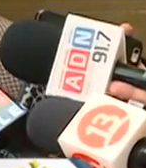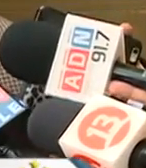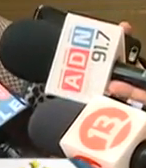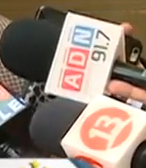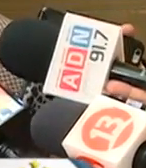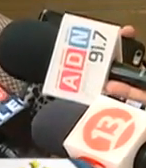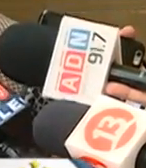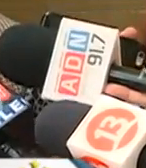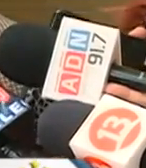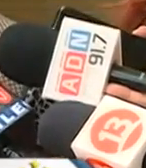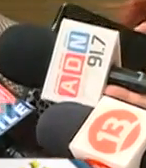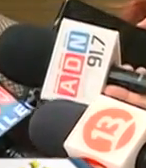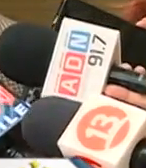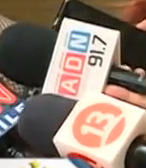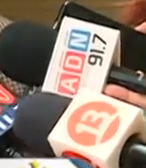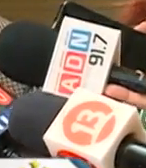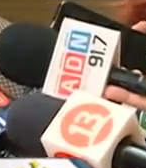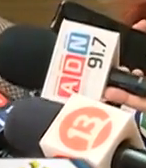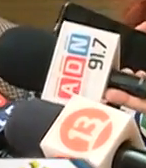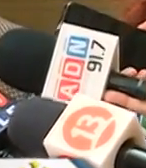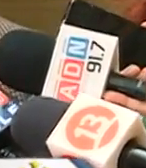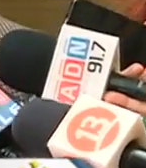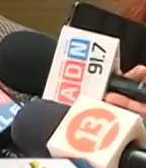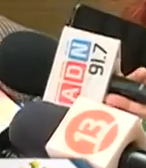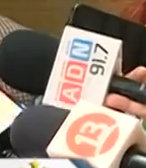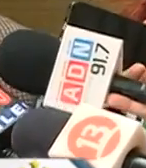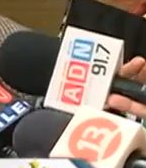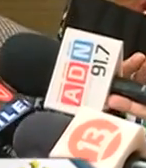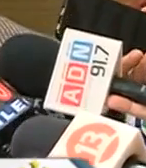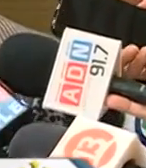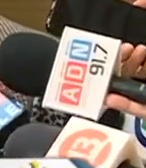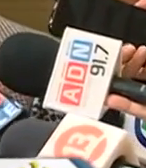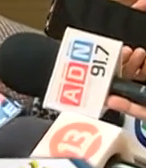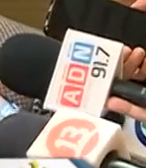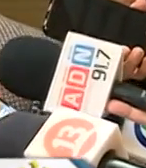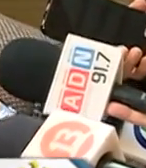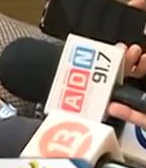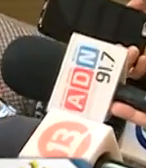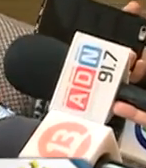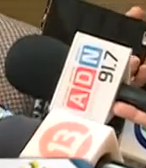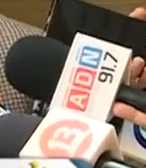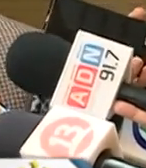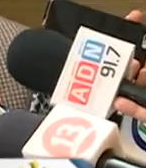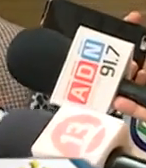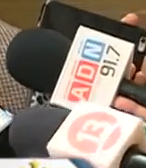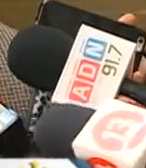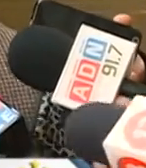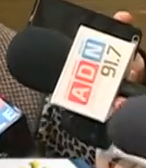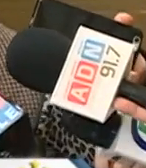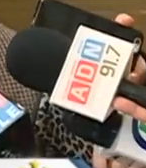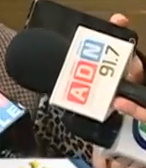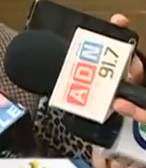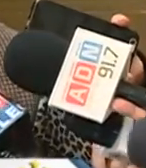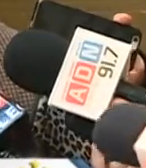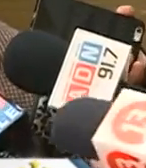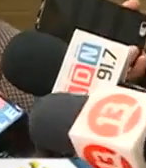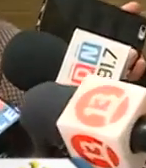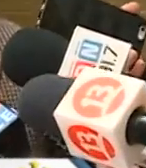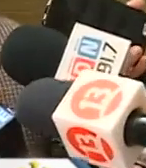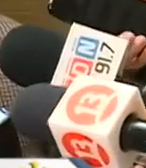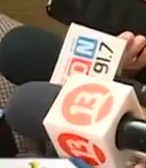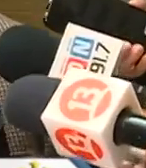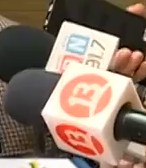creo que por cierto muestra una consideración de estado en un estado absolutamente